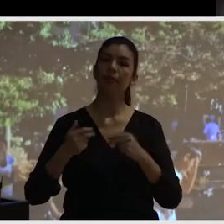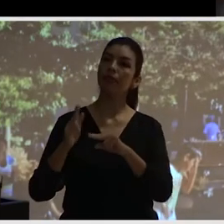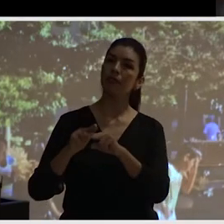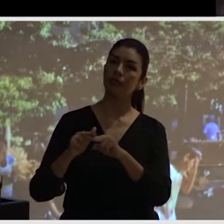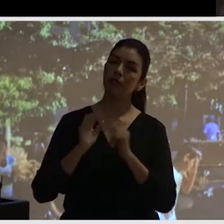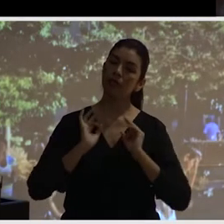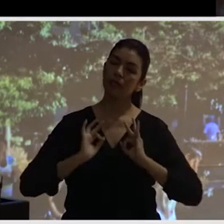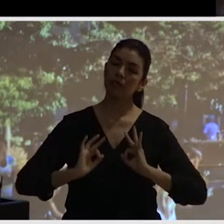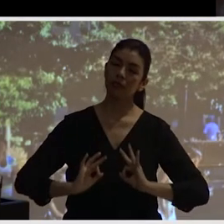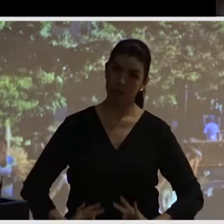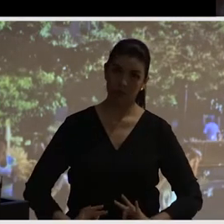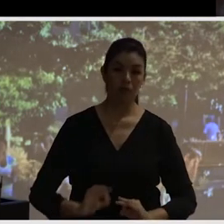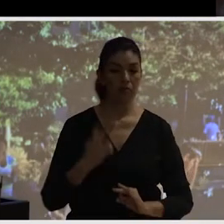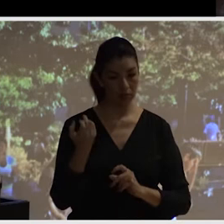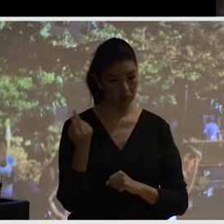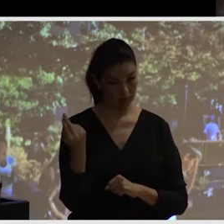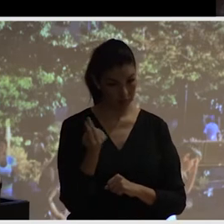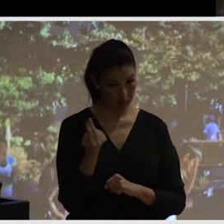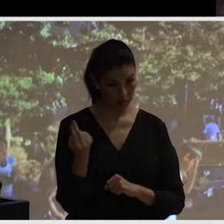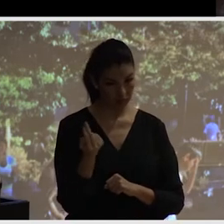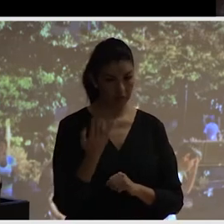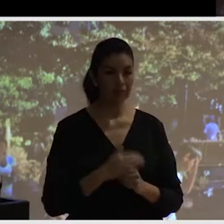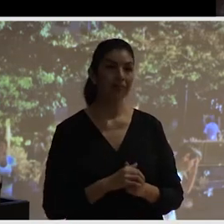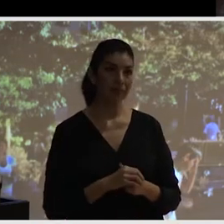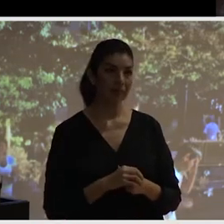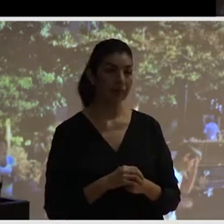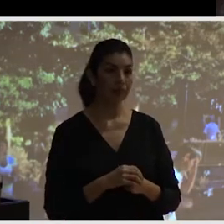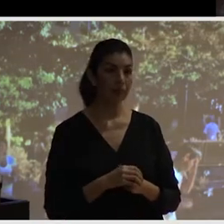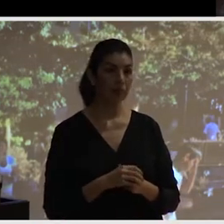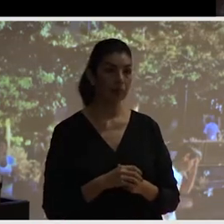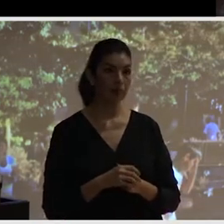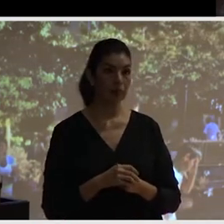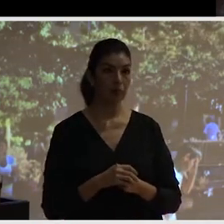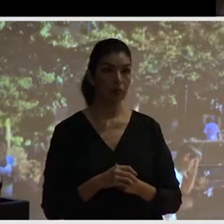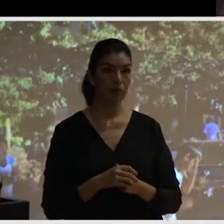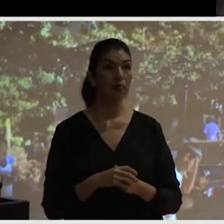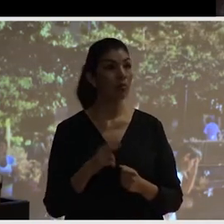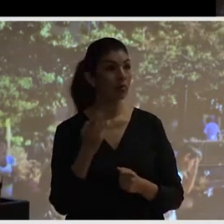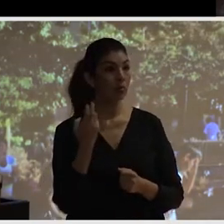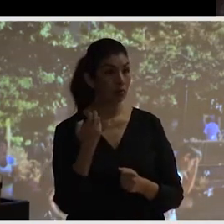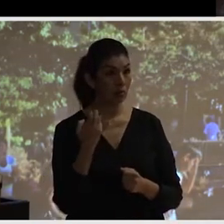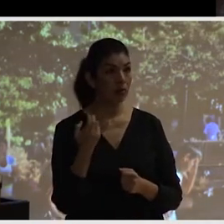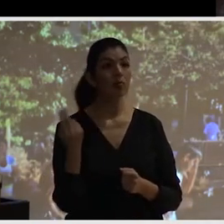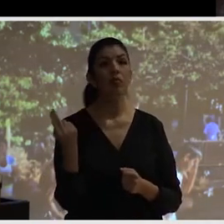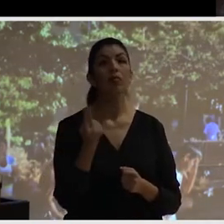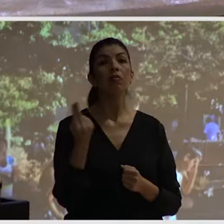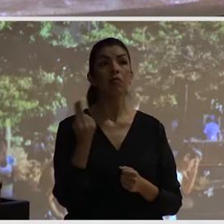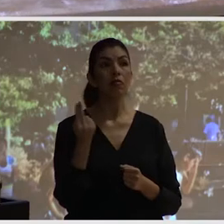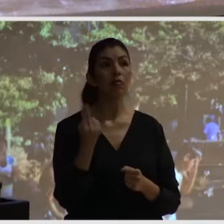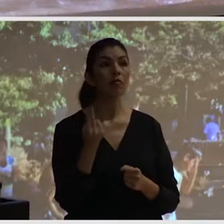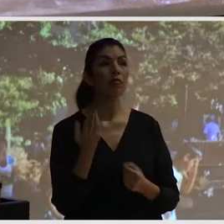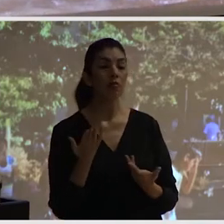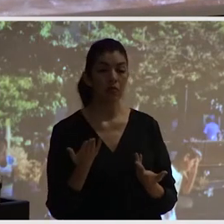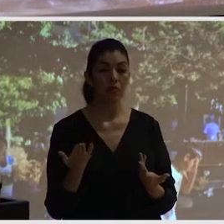Y por eso hacemos una serie de estudios y de análisis para ir a definir lo que nosotros llamamos la vida pública.